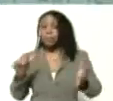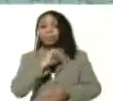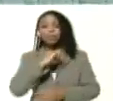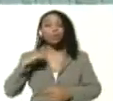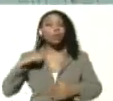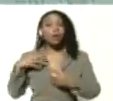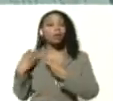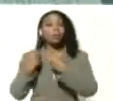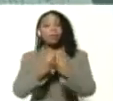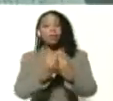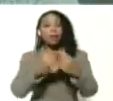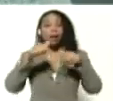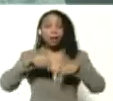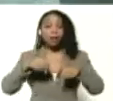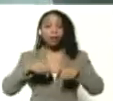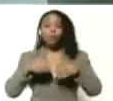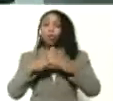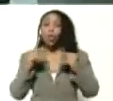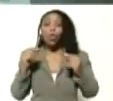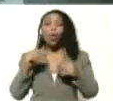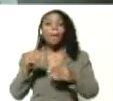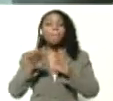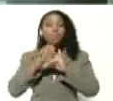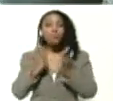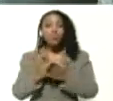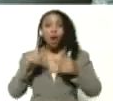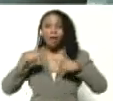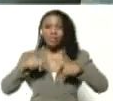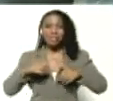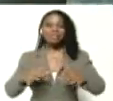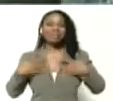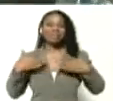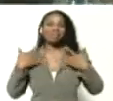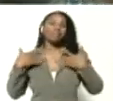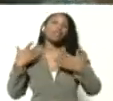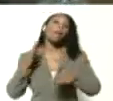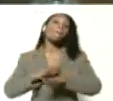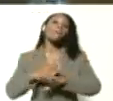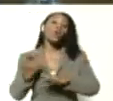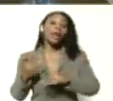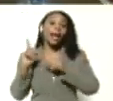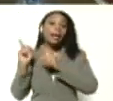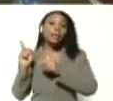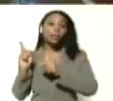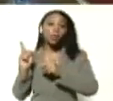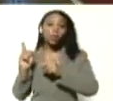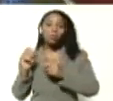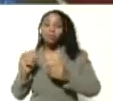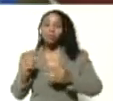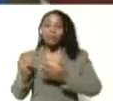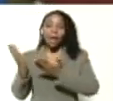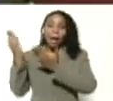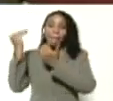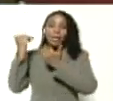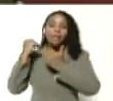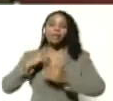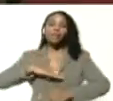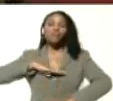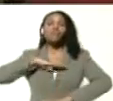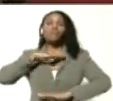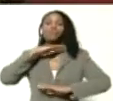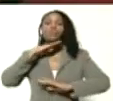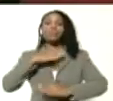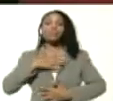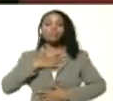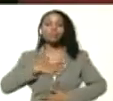acompaña acá. Todo el mundo aquí está muy contento porque esto nos llena de esperanza. El personal que